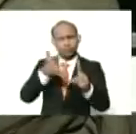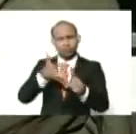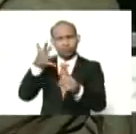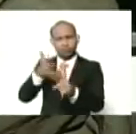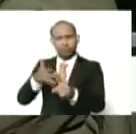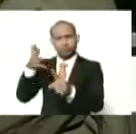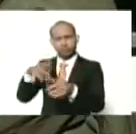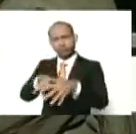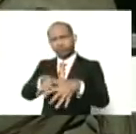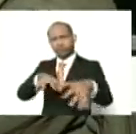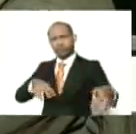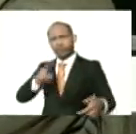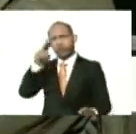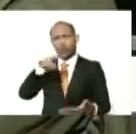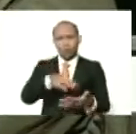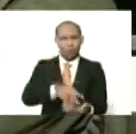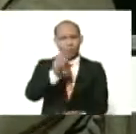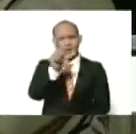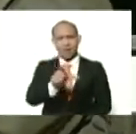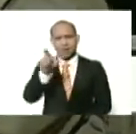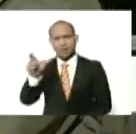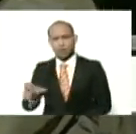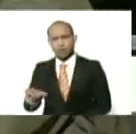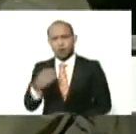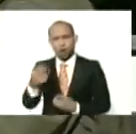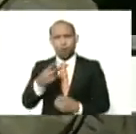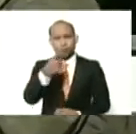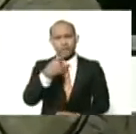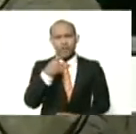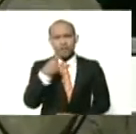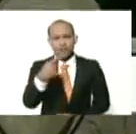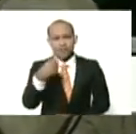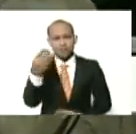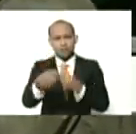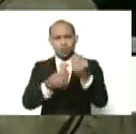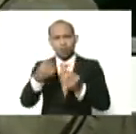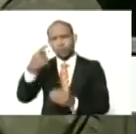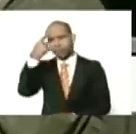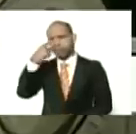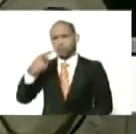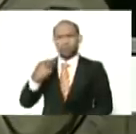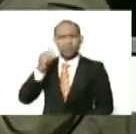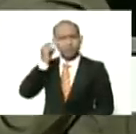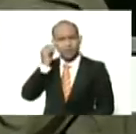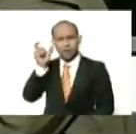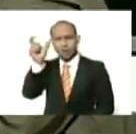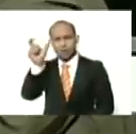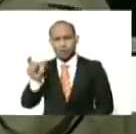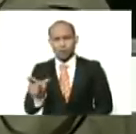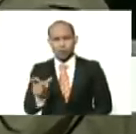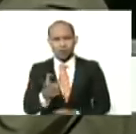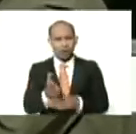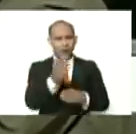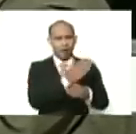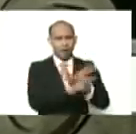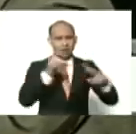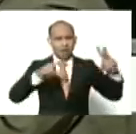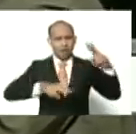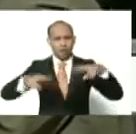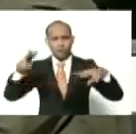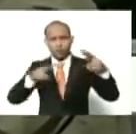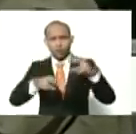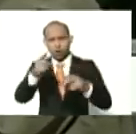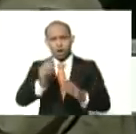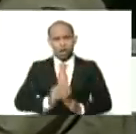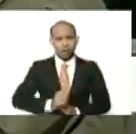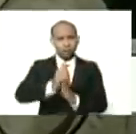hasta dos mil personas, como usted lo decía, cuando veíamos, la imagen, de Ana Soto, y cómo, esas mujeres, son